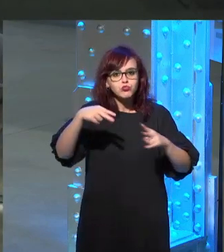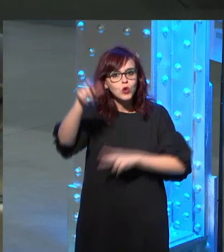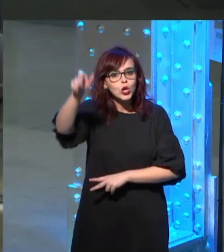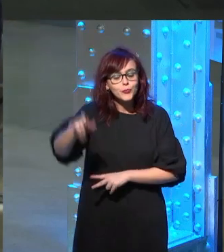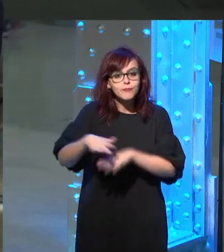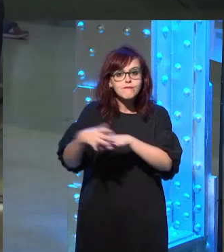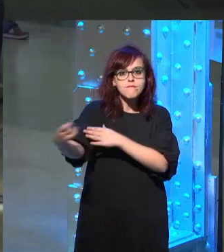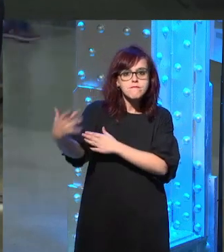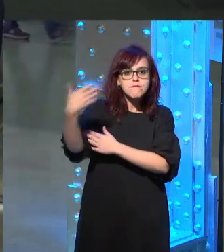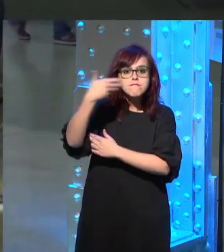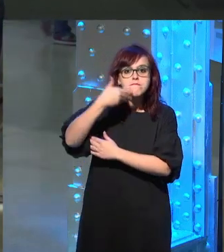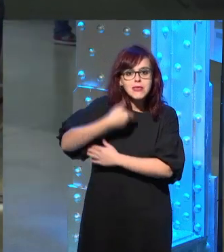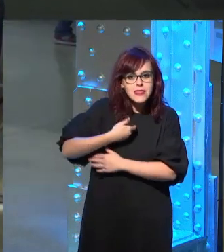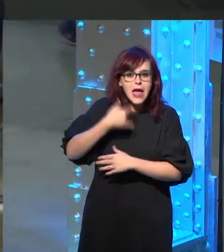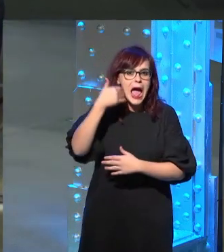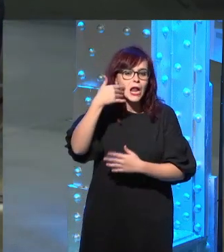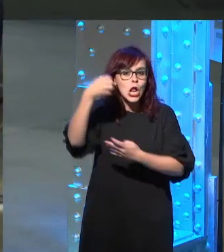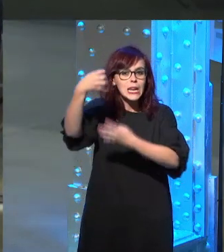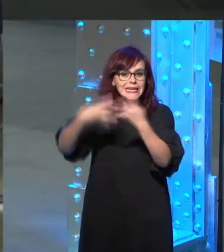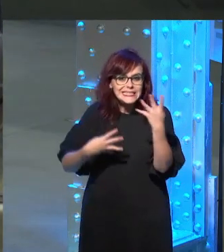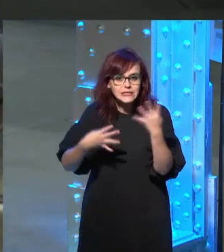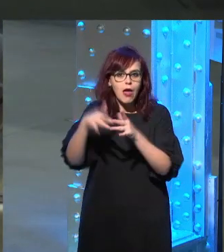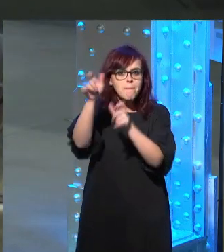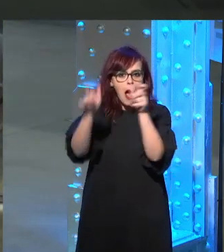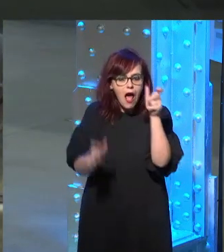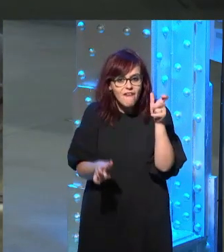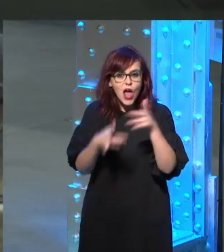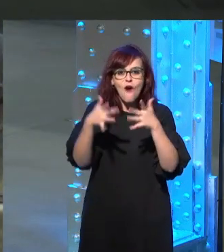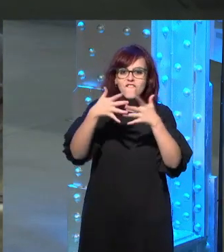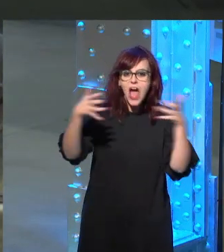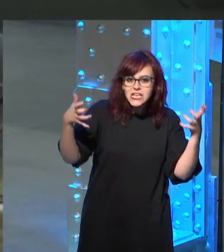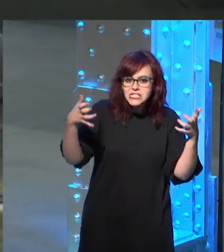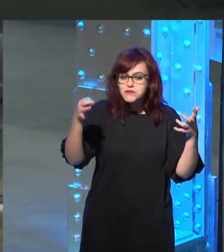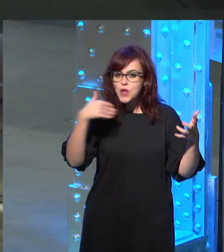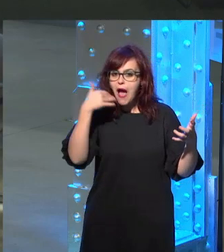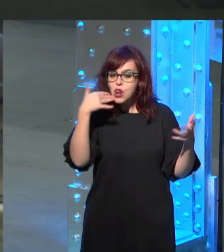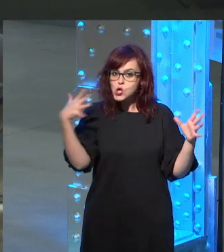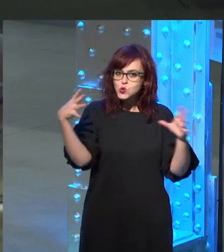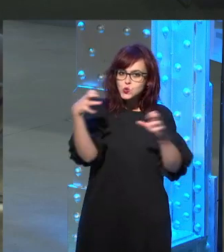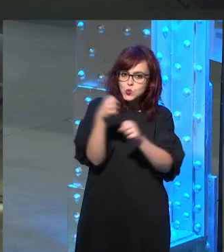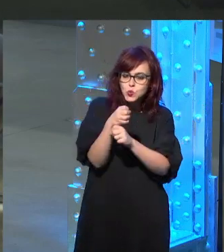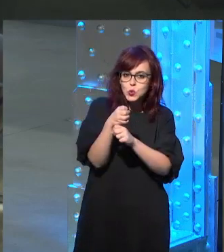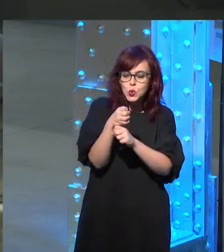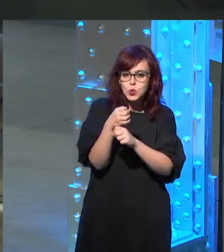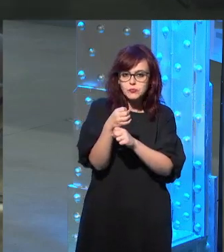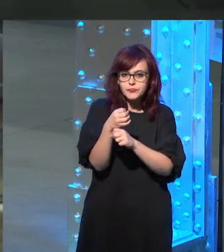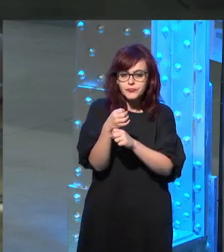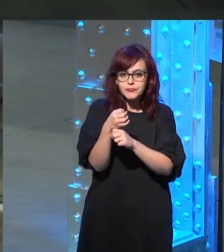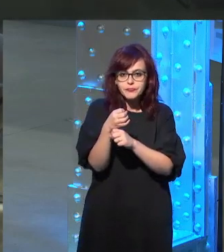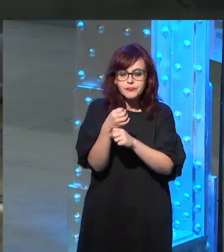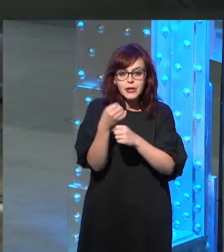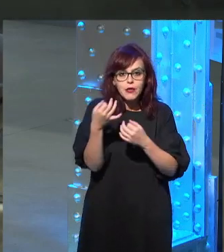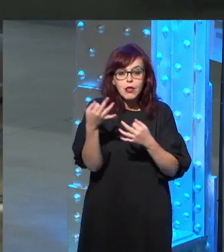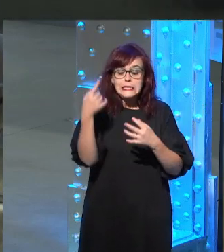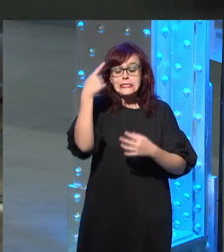manda pues listas de palabras o de frases o hay cosas que no he entendido y entonces tengo que